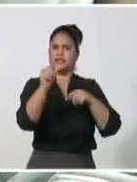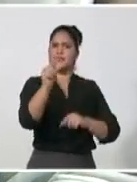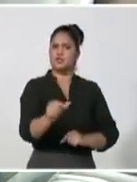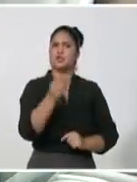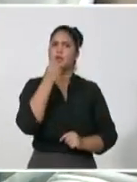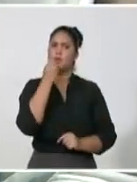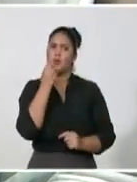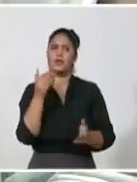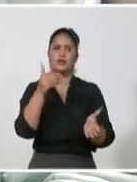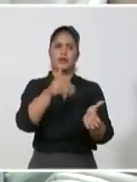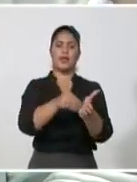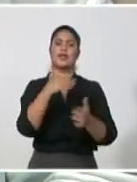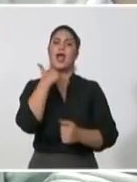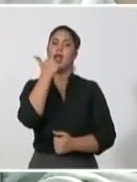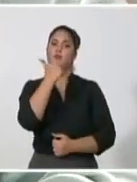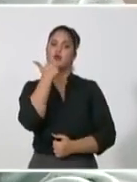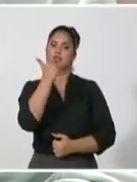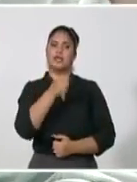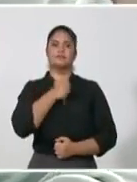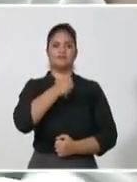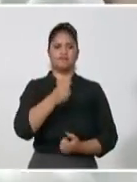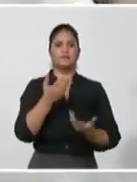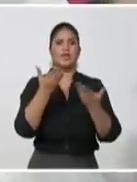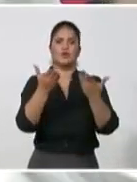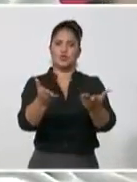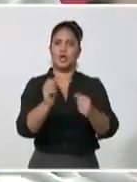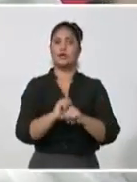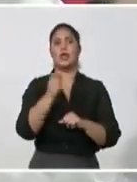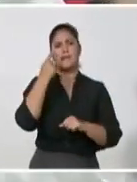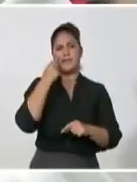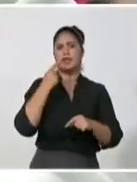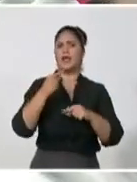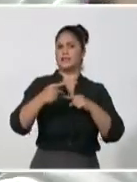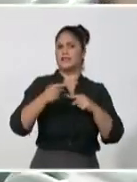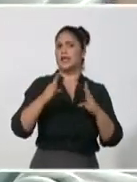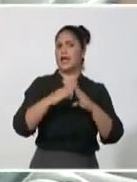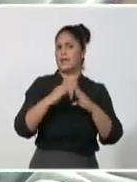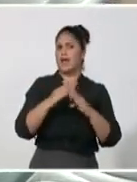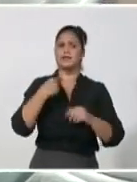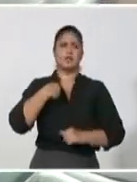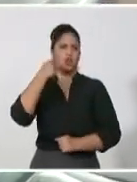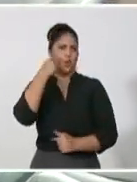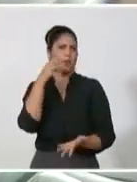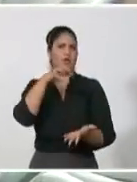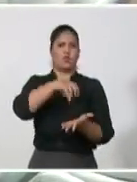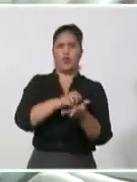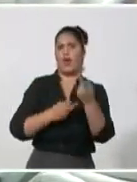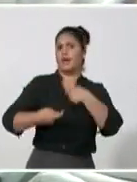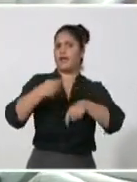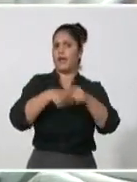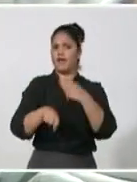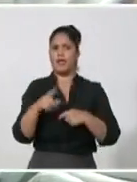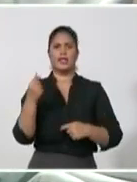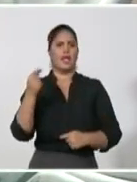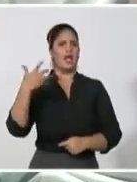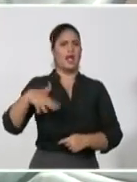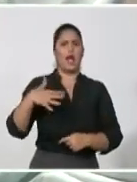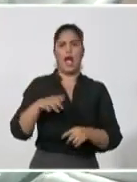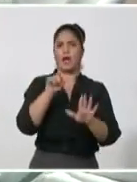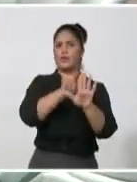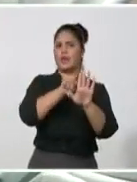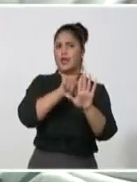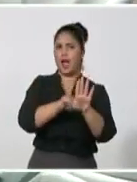también jurídico cómo, en muchas ocasiones, por el voluntarismo de administraciones y esa